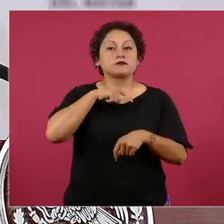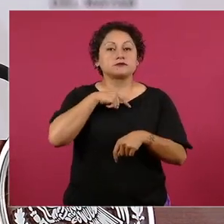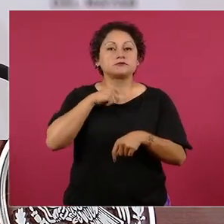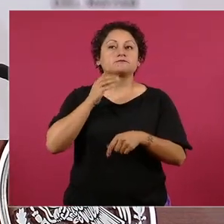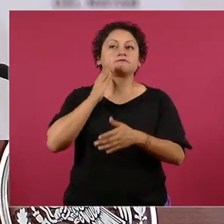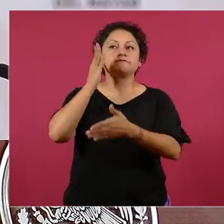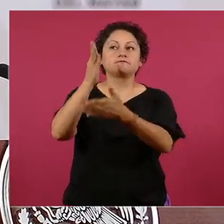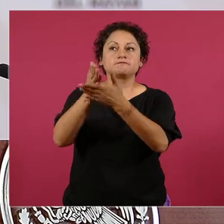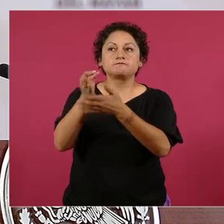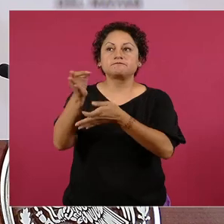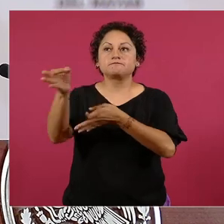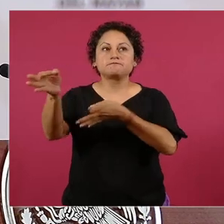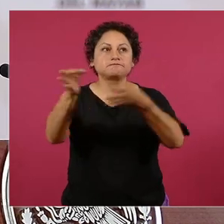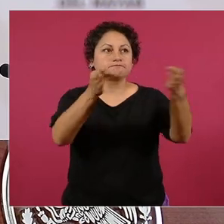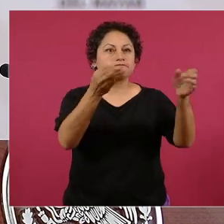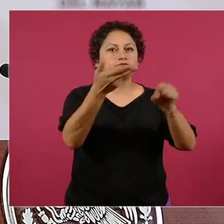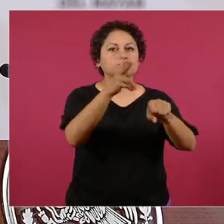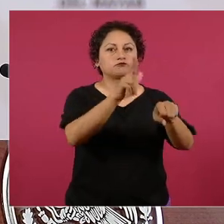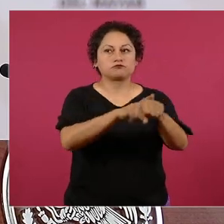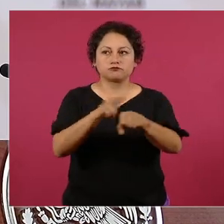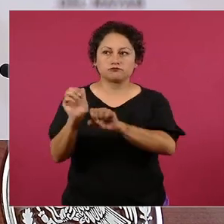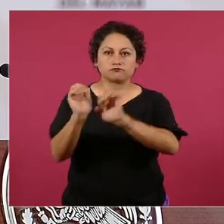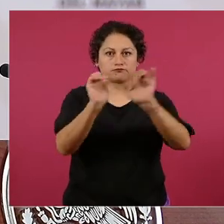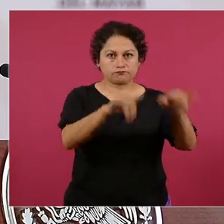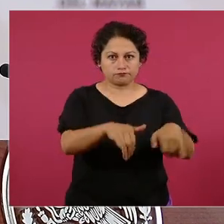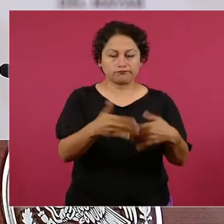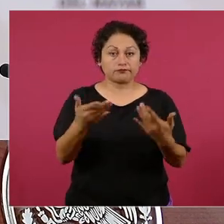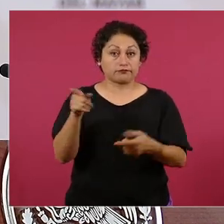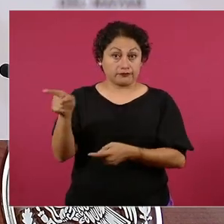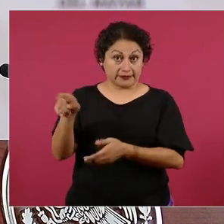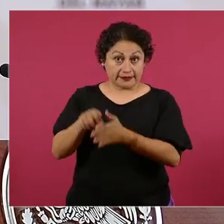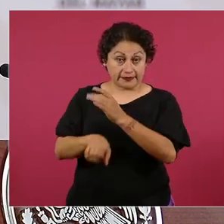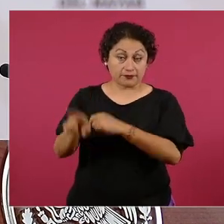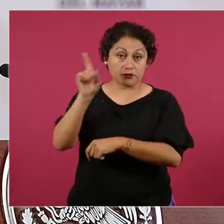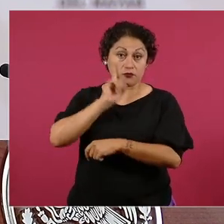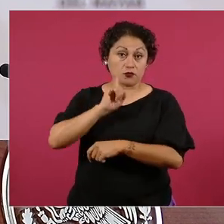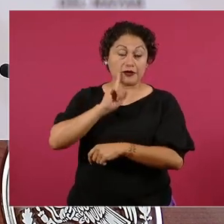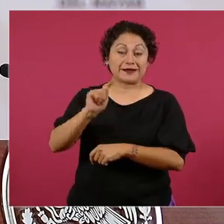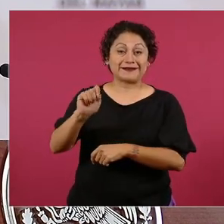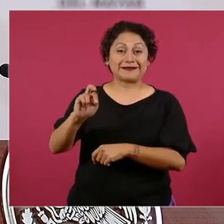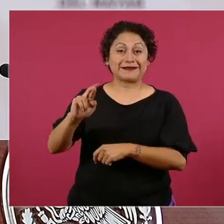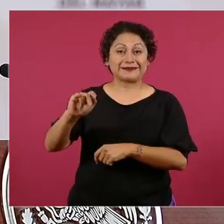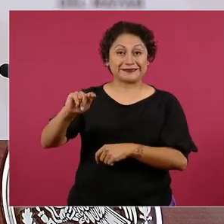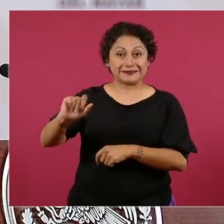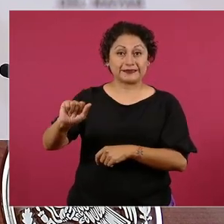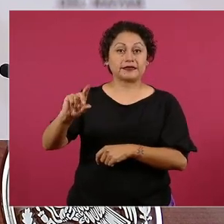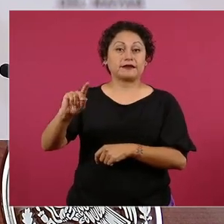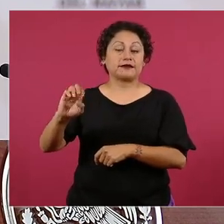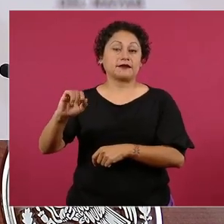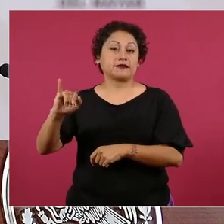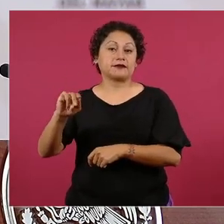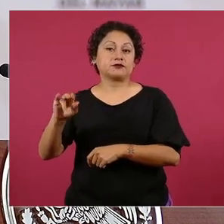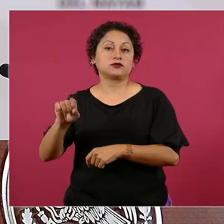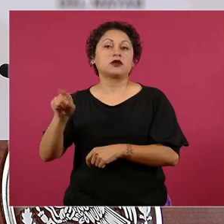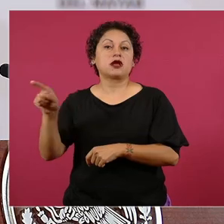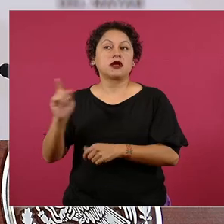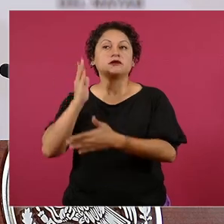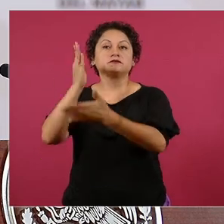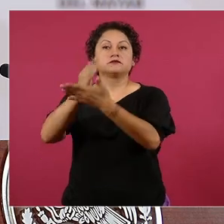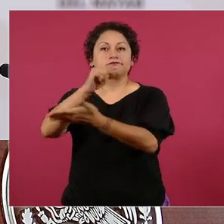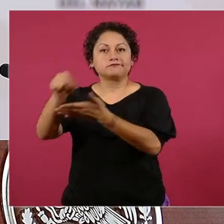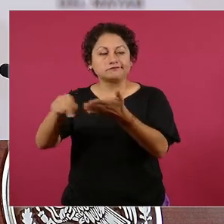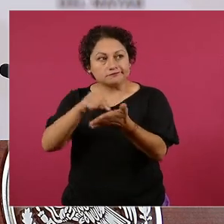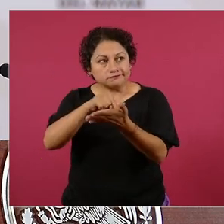hospitales que nos necesitan ella. La doctora Teresita de Jesús ha brindado consulta en hogares y ha sido clave para tratar